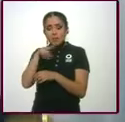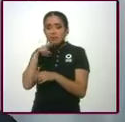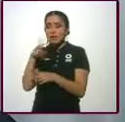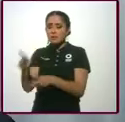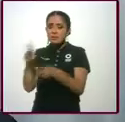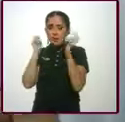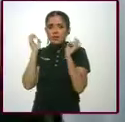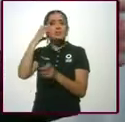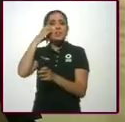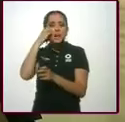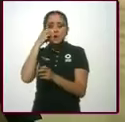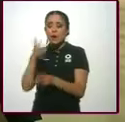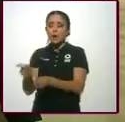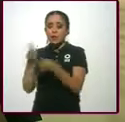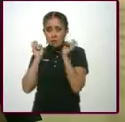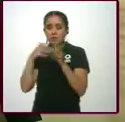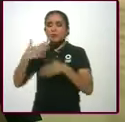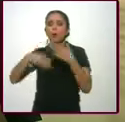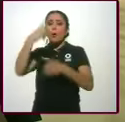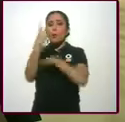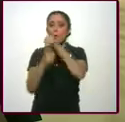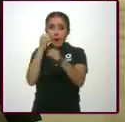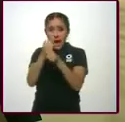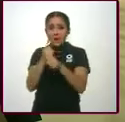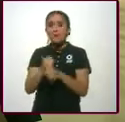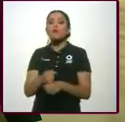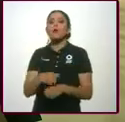celular. Y al año se saca 22 millones.